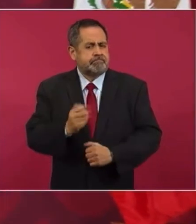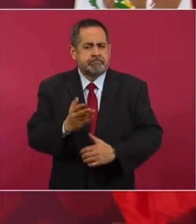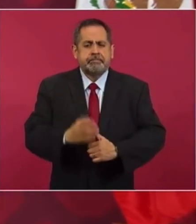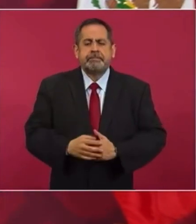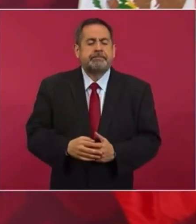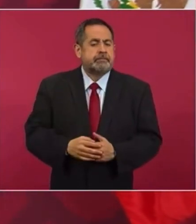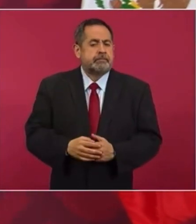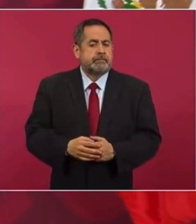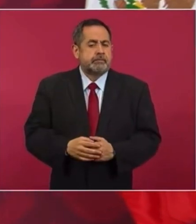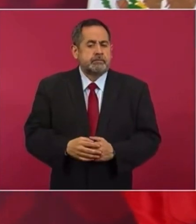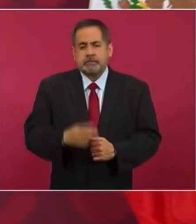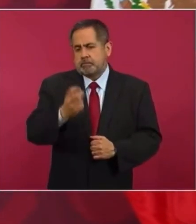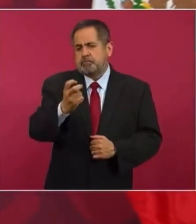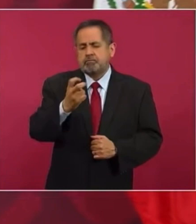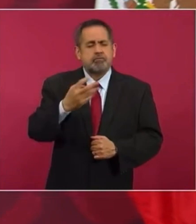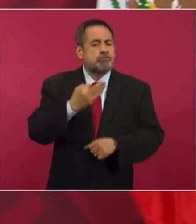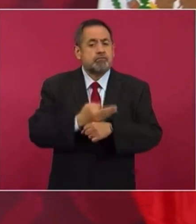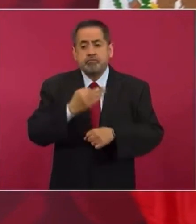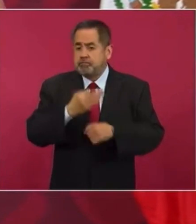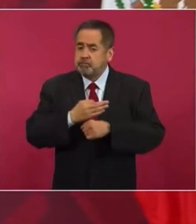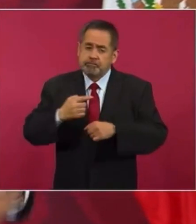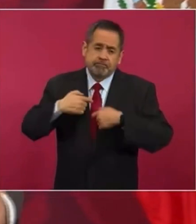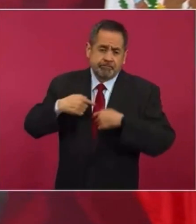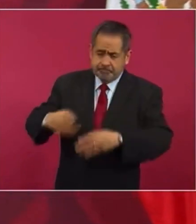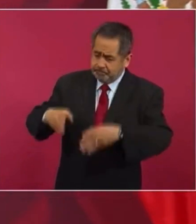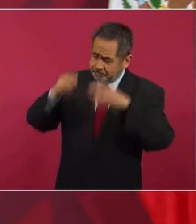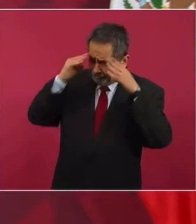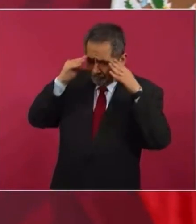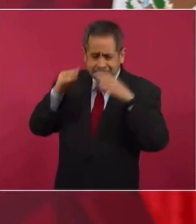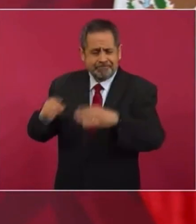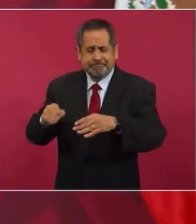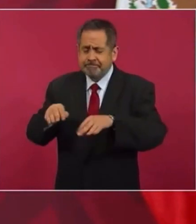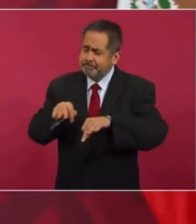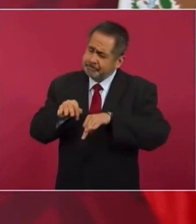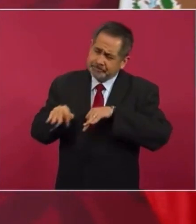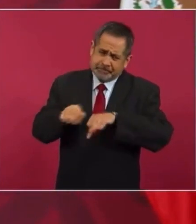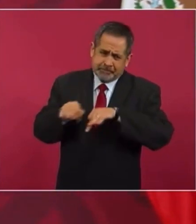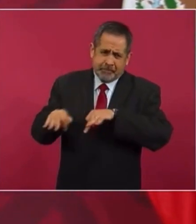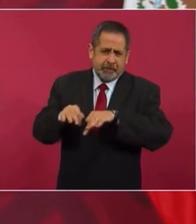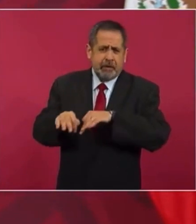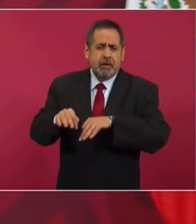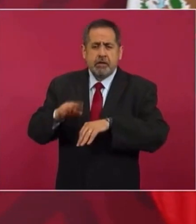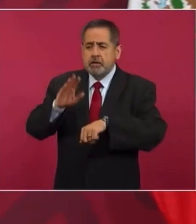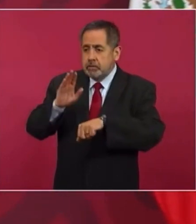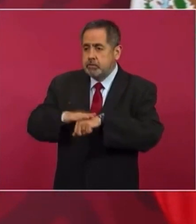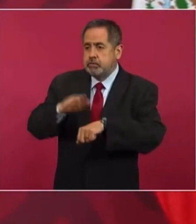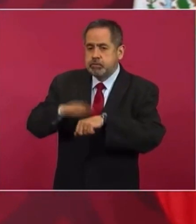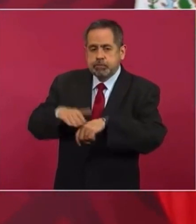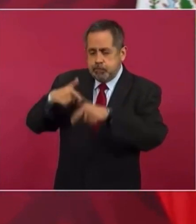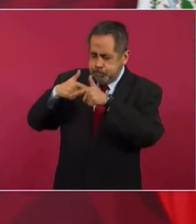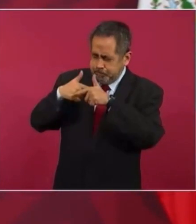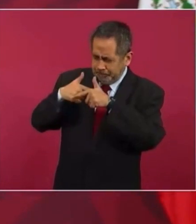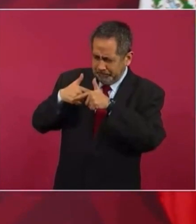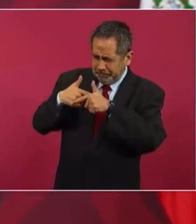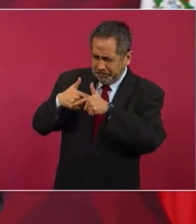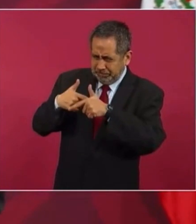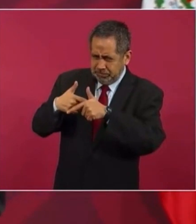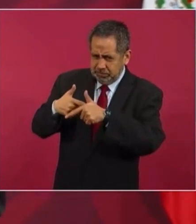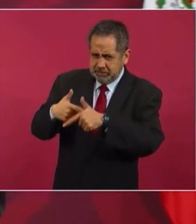estoy dedicado a seguir trabajando. Imagínense